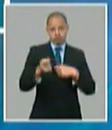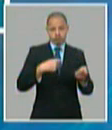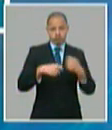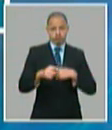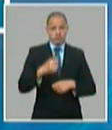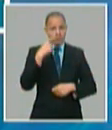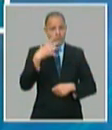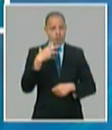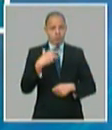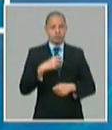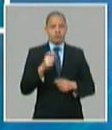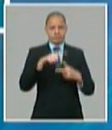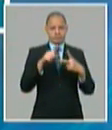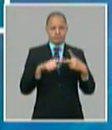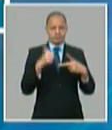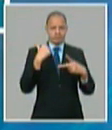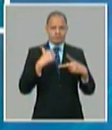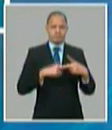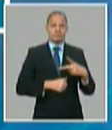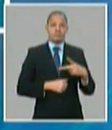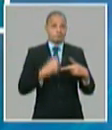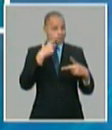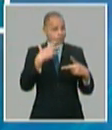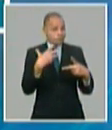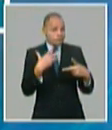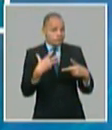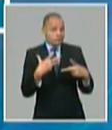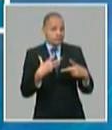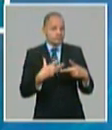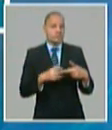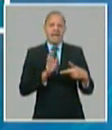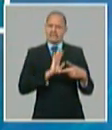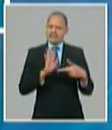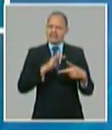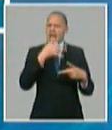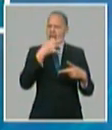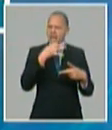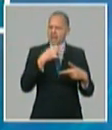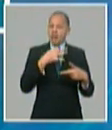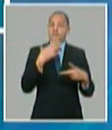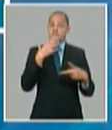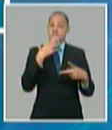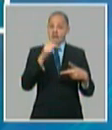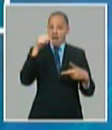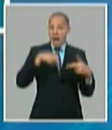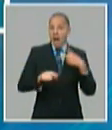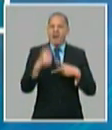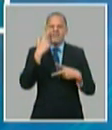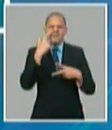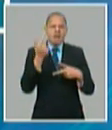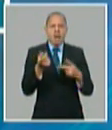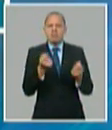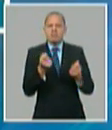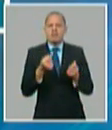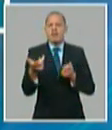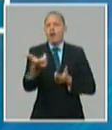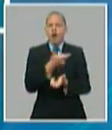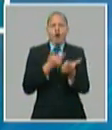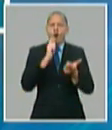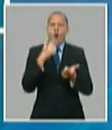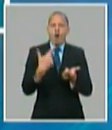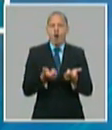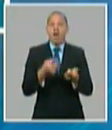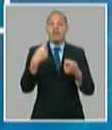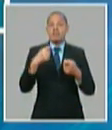equilibrio monetario interno del país y como siempre hemos planteado la manera más eficiente y práctica que tenemos de recoger circulantes es ofertando bienes y servicios